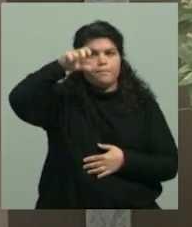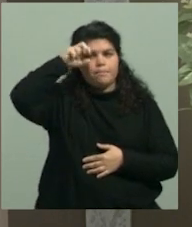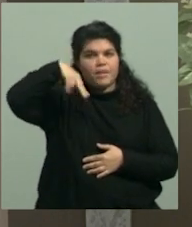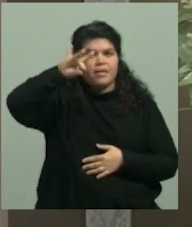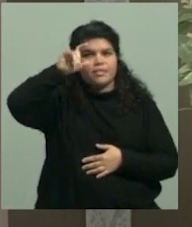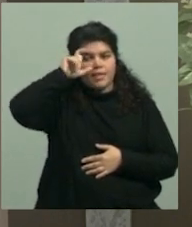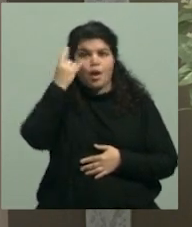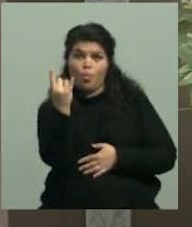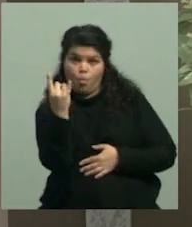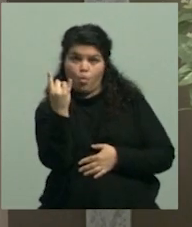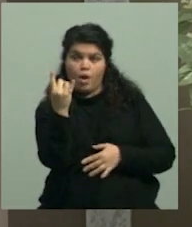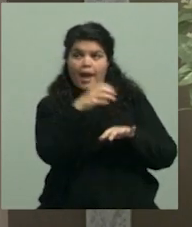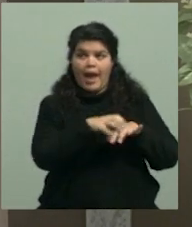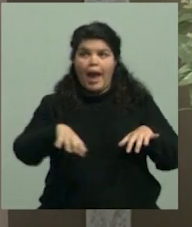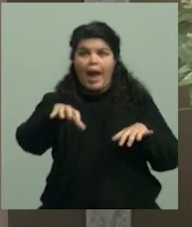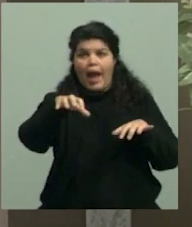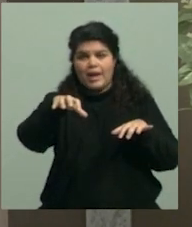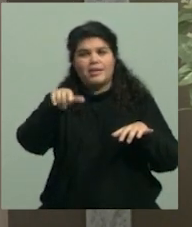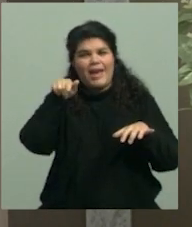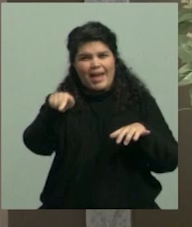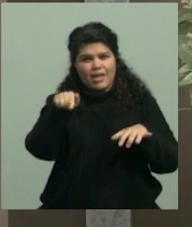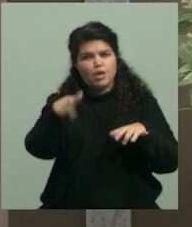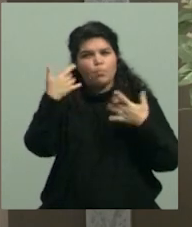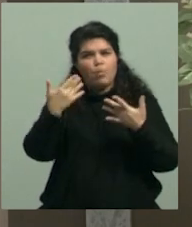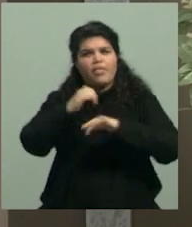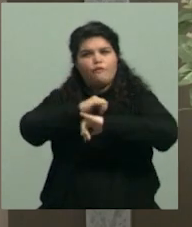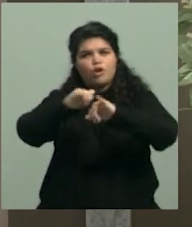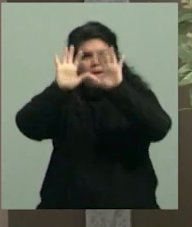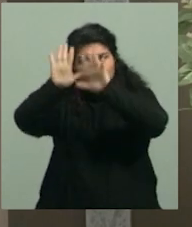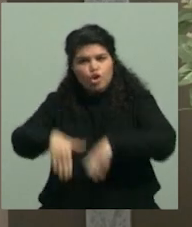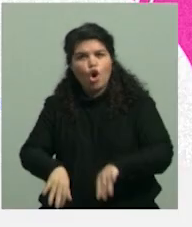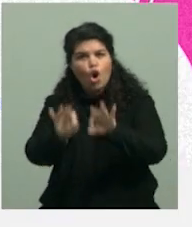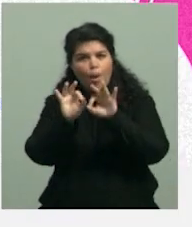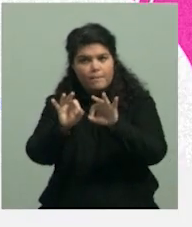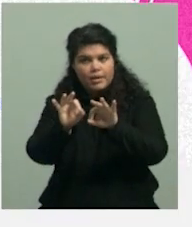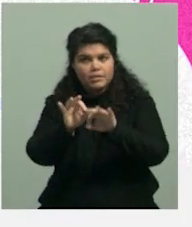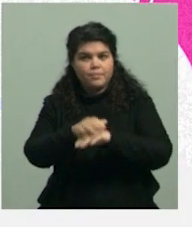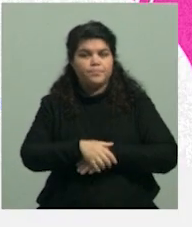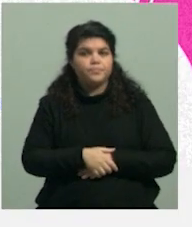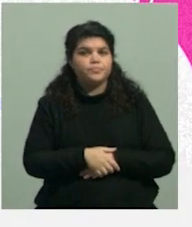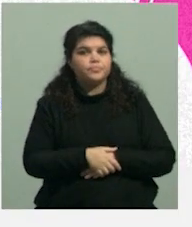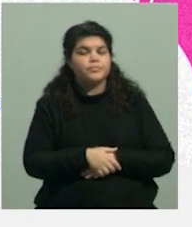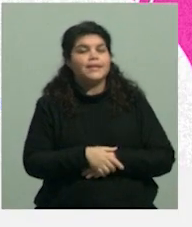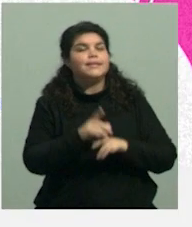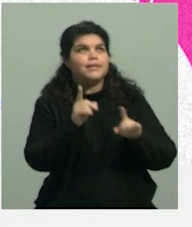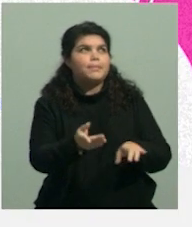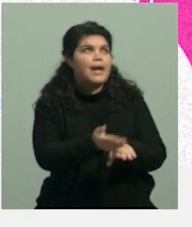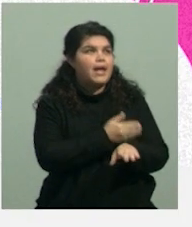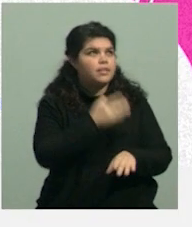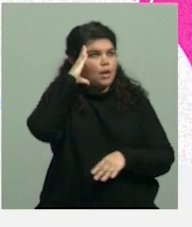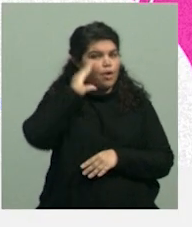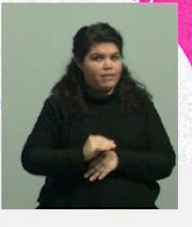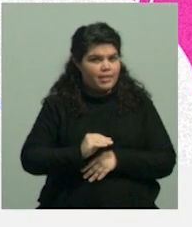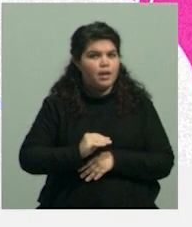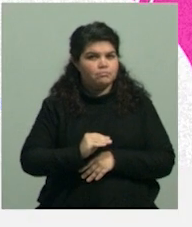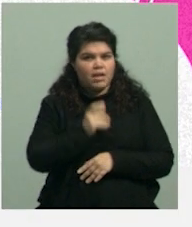de quien depende de este programa, pueden encontrar toda la información. Y como le... y me faltó, es esto algo que me preguntabas al